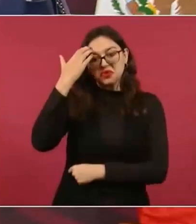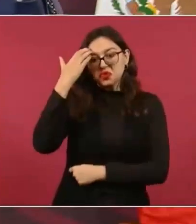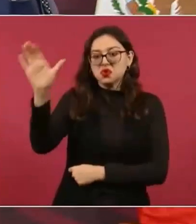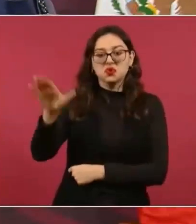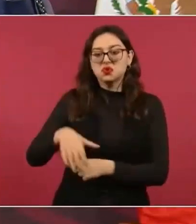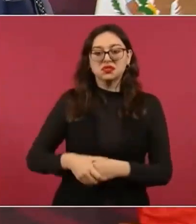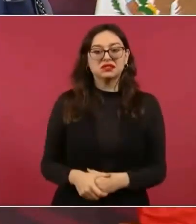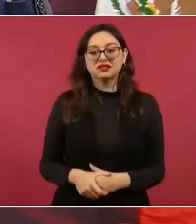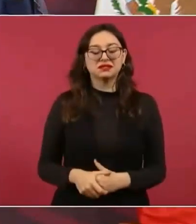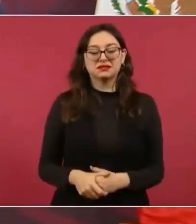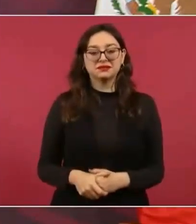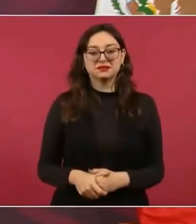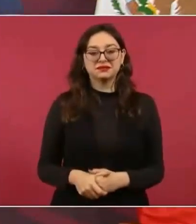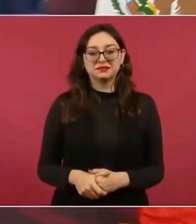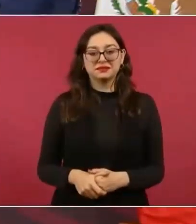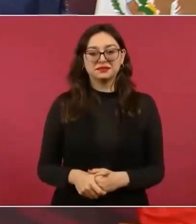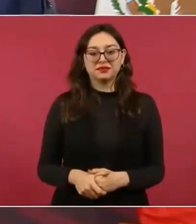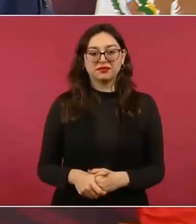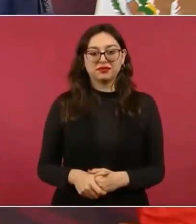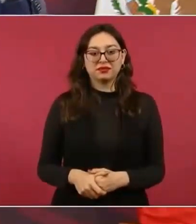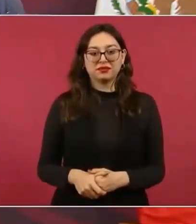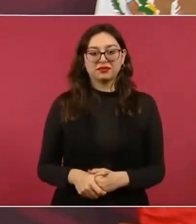no.